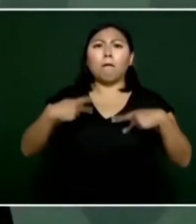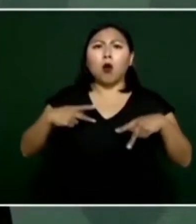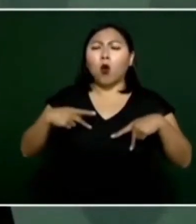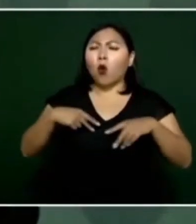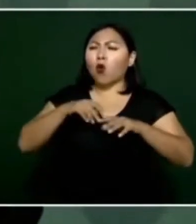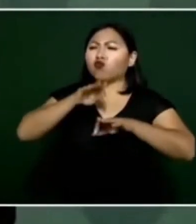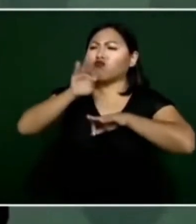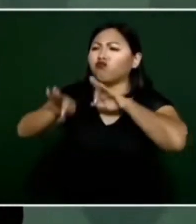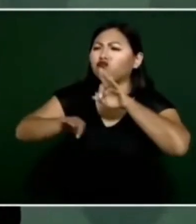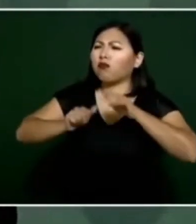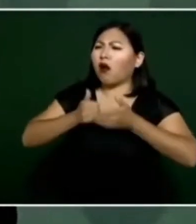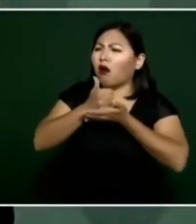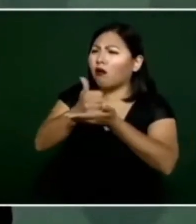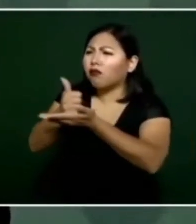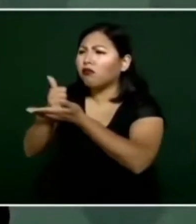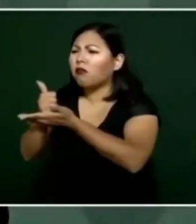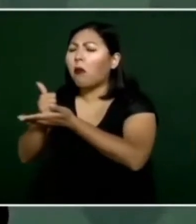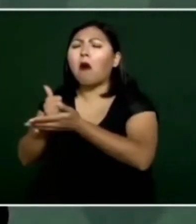nada,